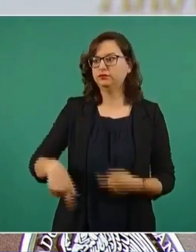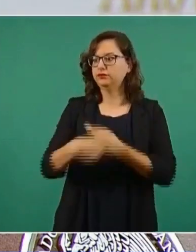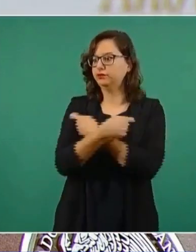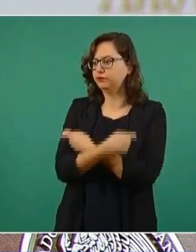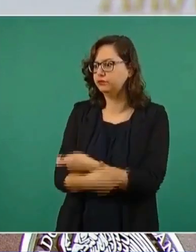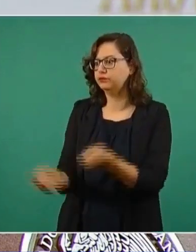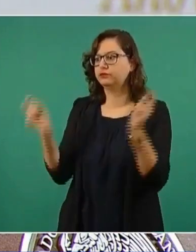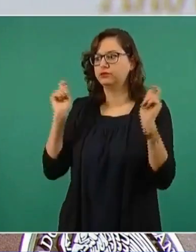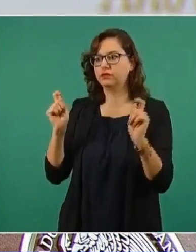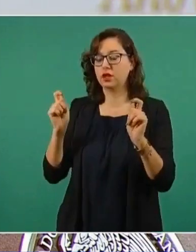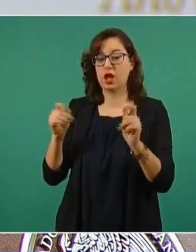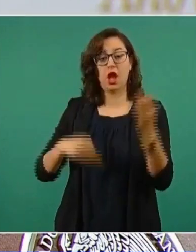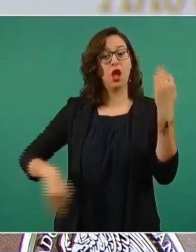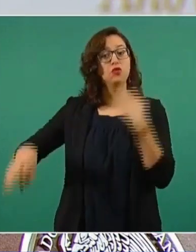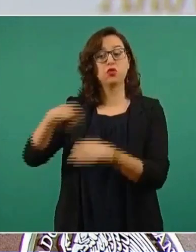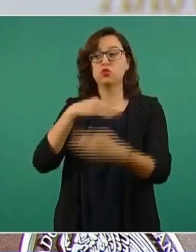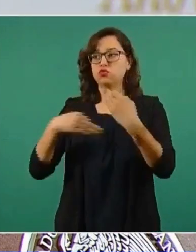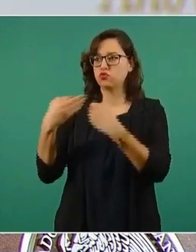toda la población.